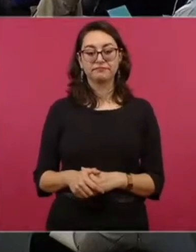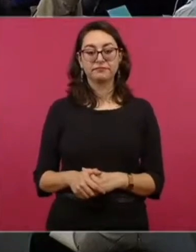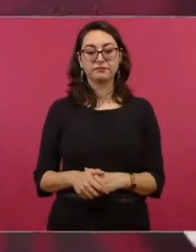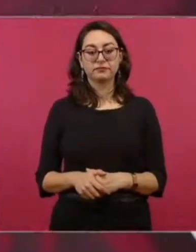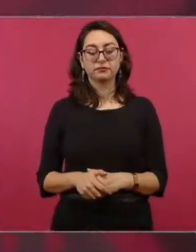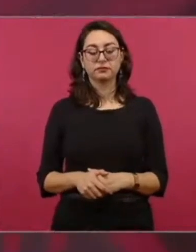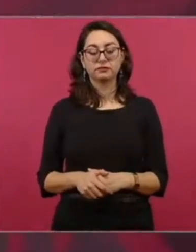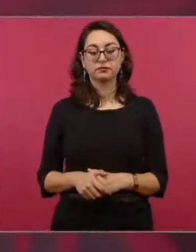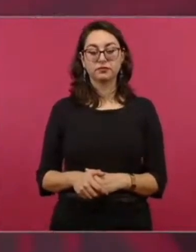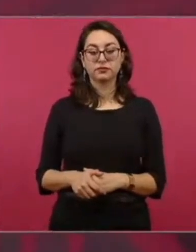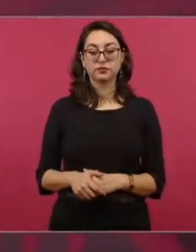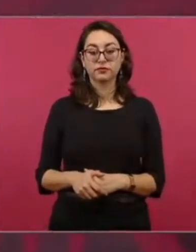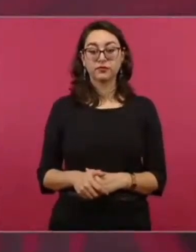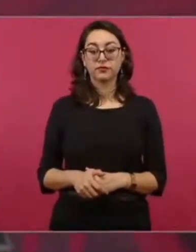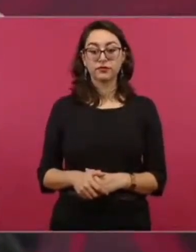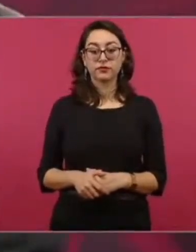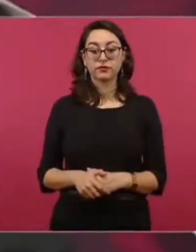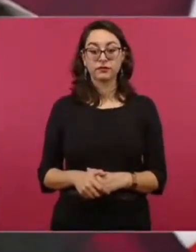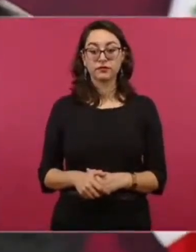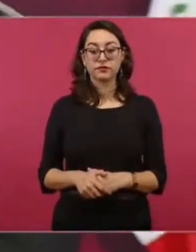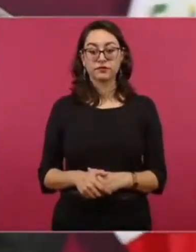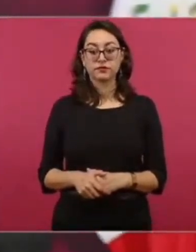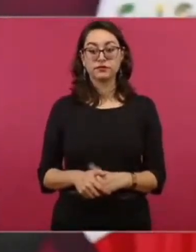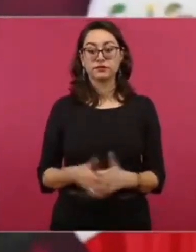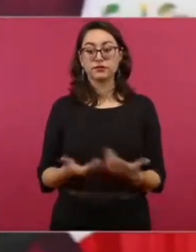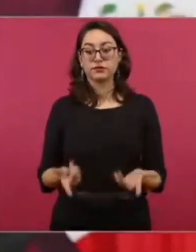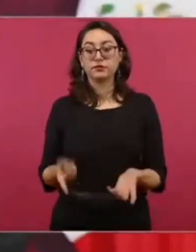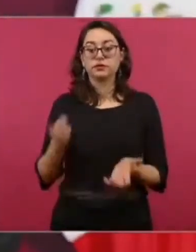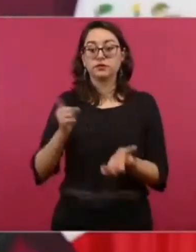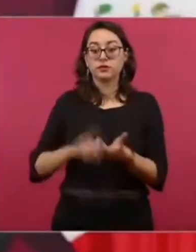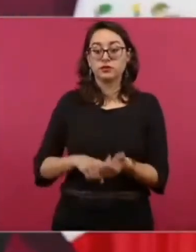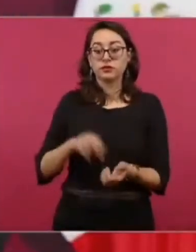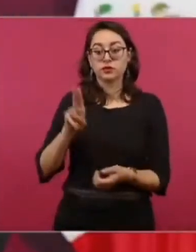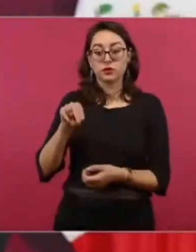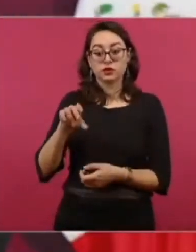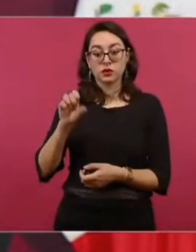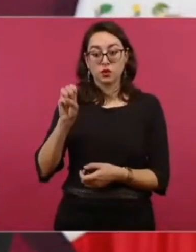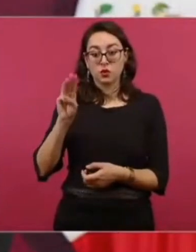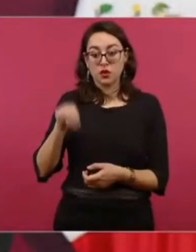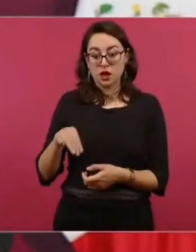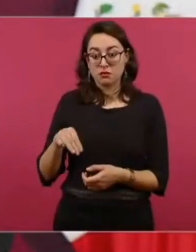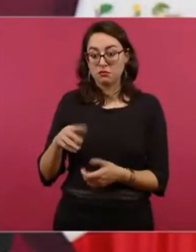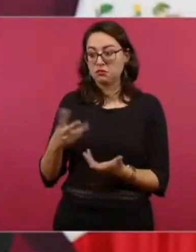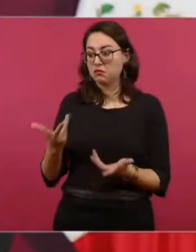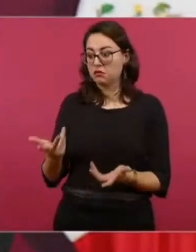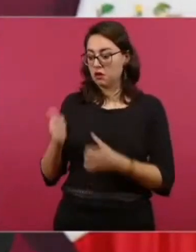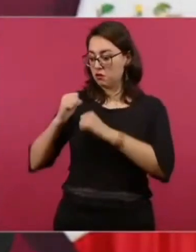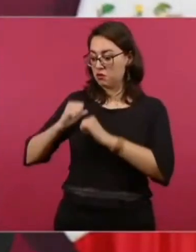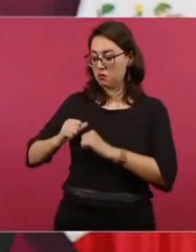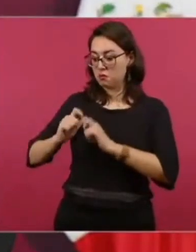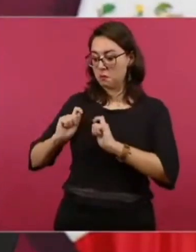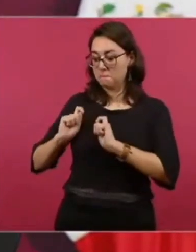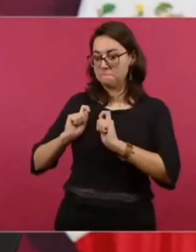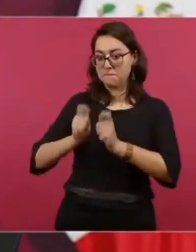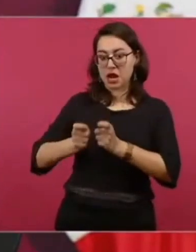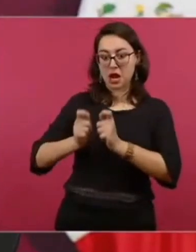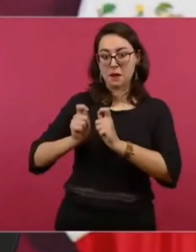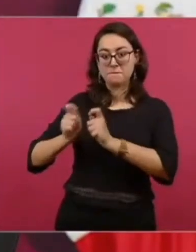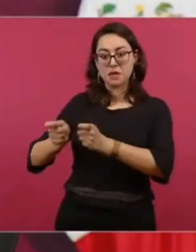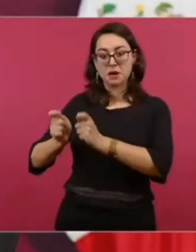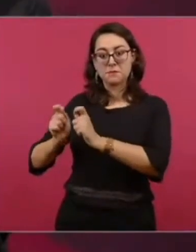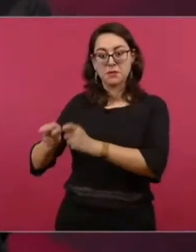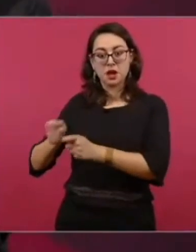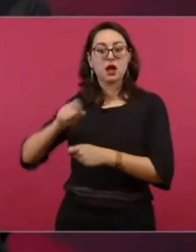obtener cargos tanto en